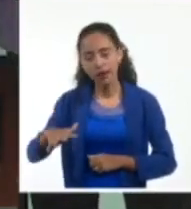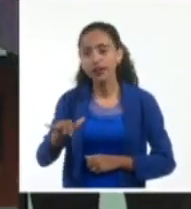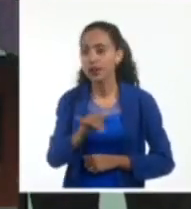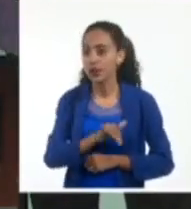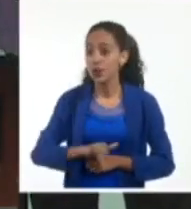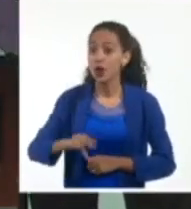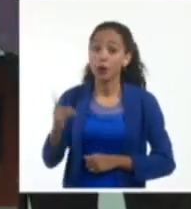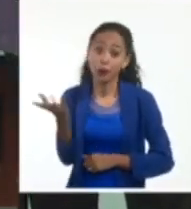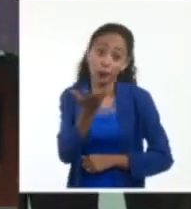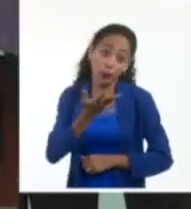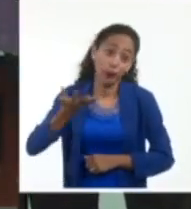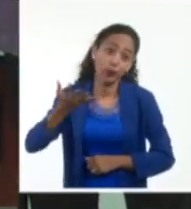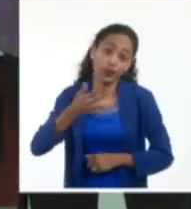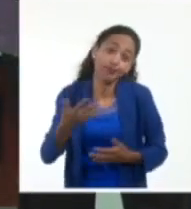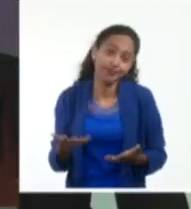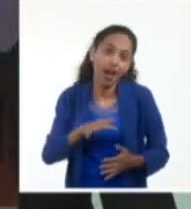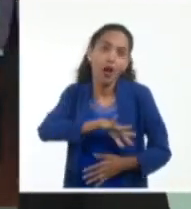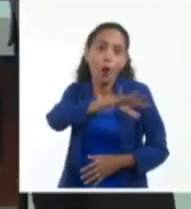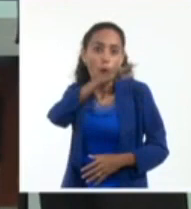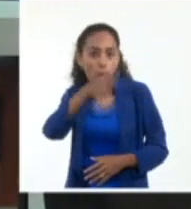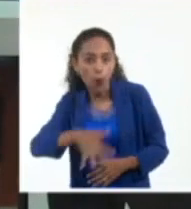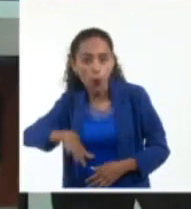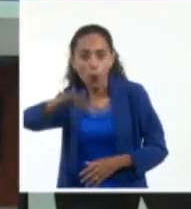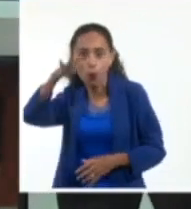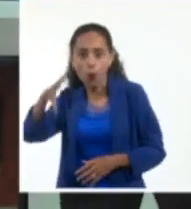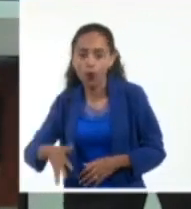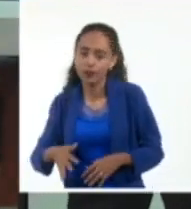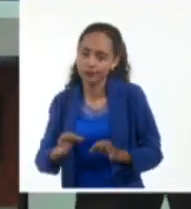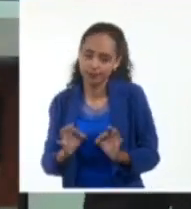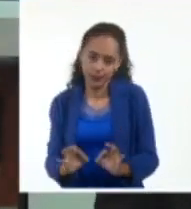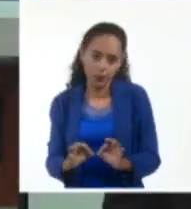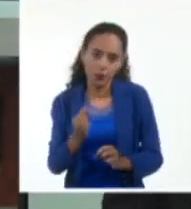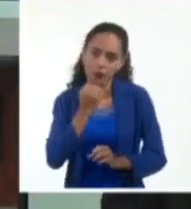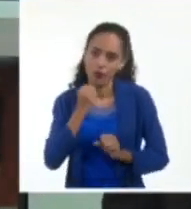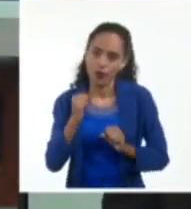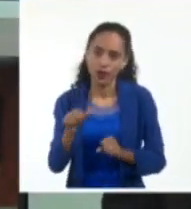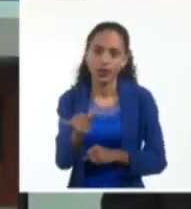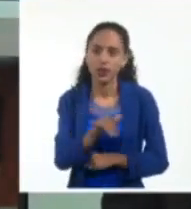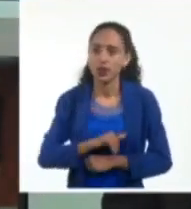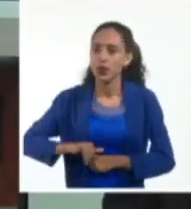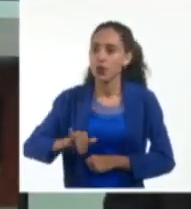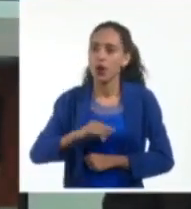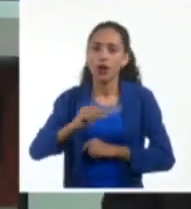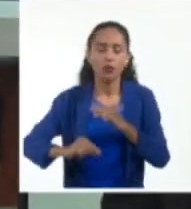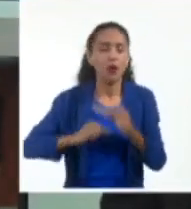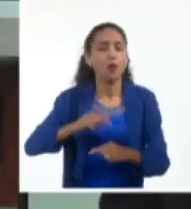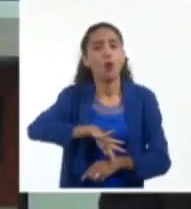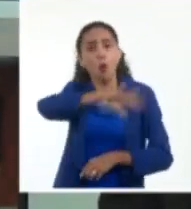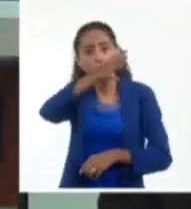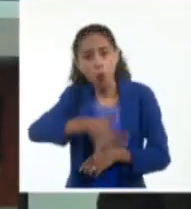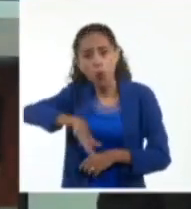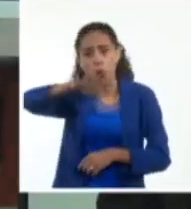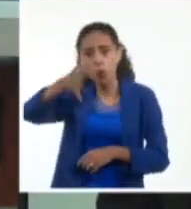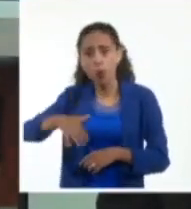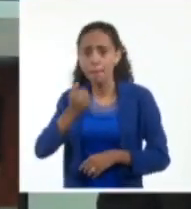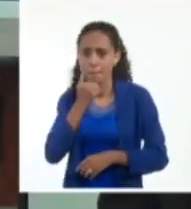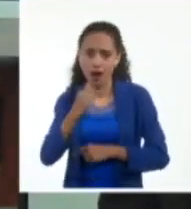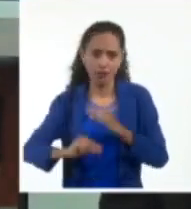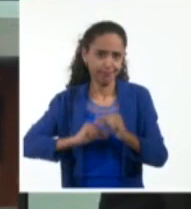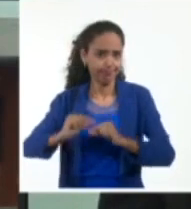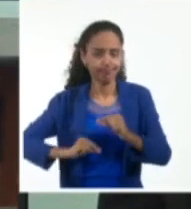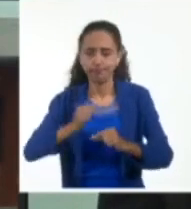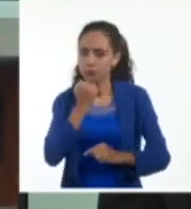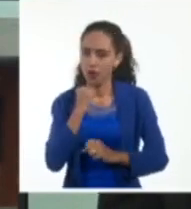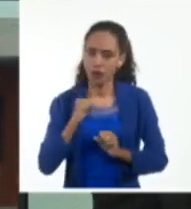fuerza de los vientos, llegará indudablemente la marejada. Se mantendrá el aumento progresivo de la marejada en la costa sur de las